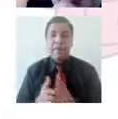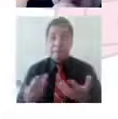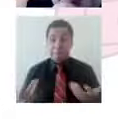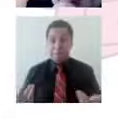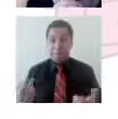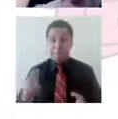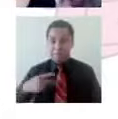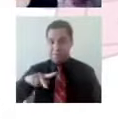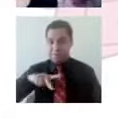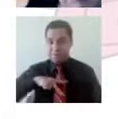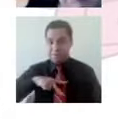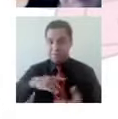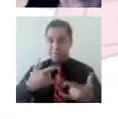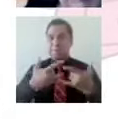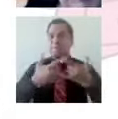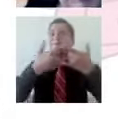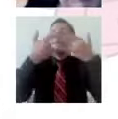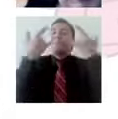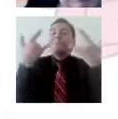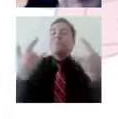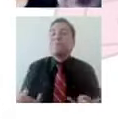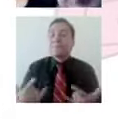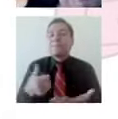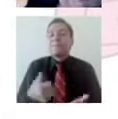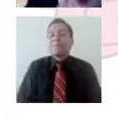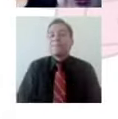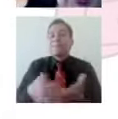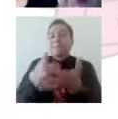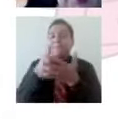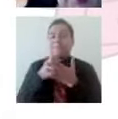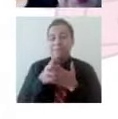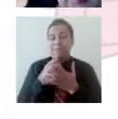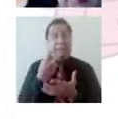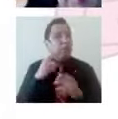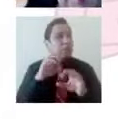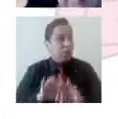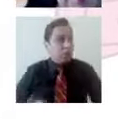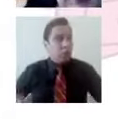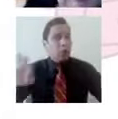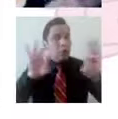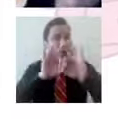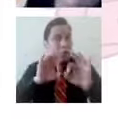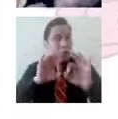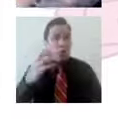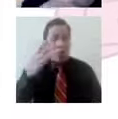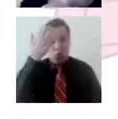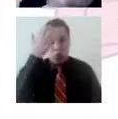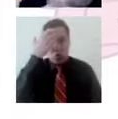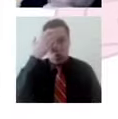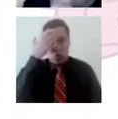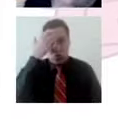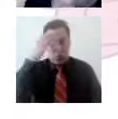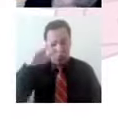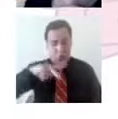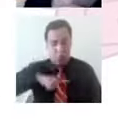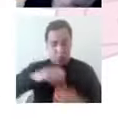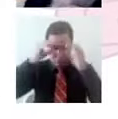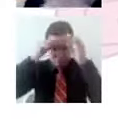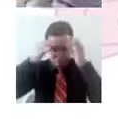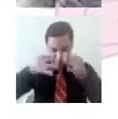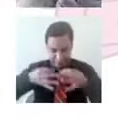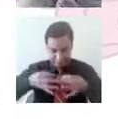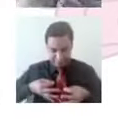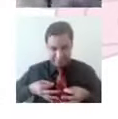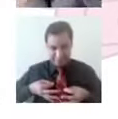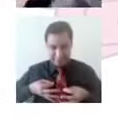historias. Por eso es muy importante, que nos vayamos conociendo. Y entonces aquí entramos a algo también muy